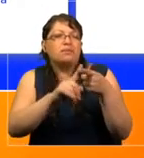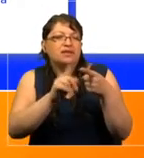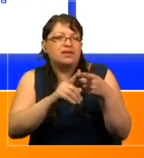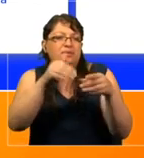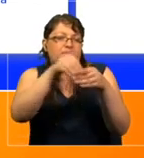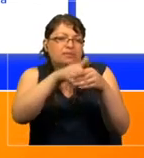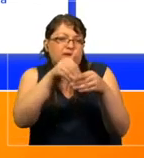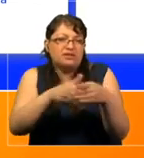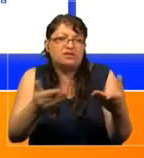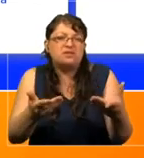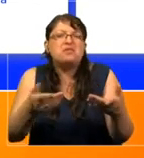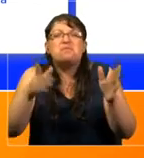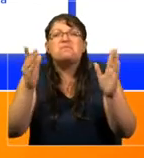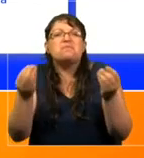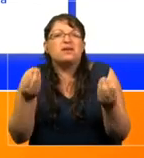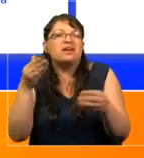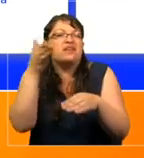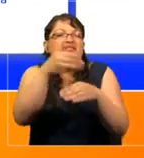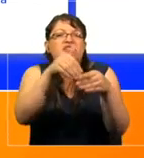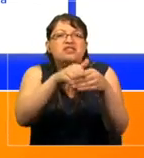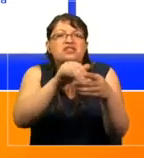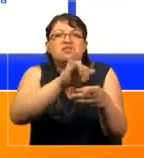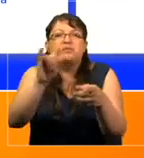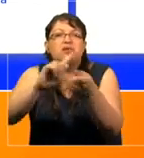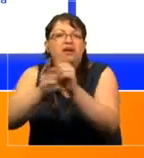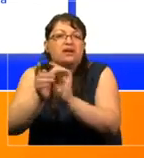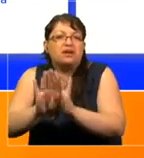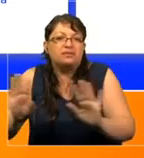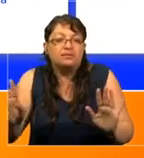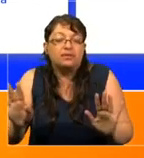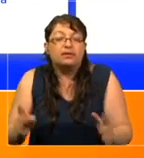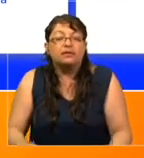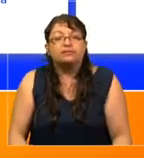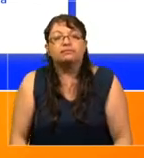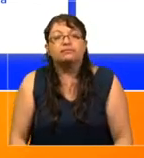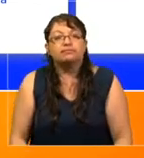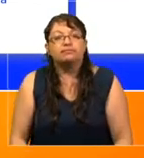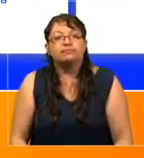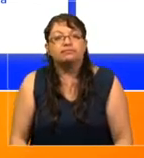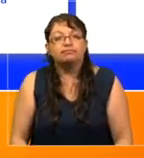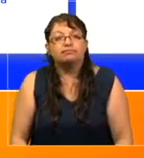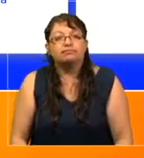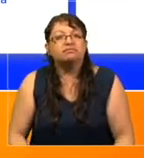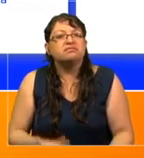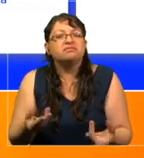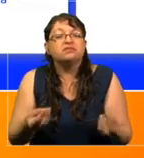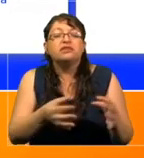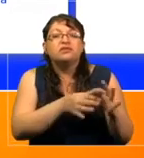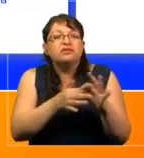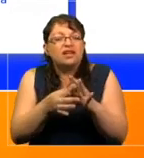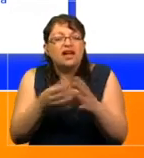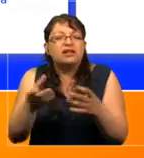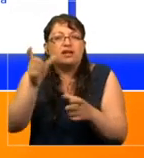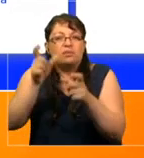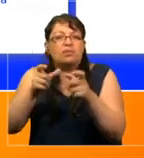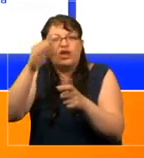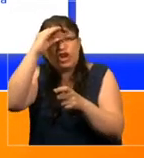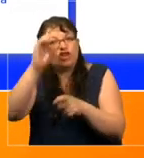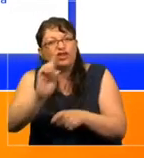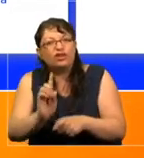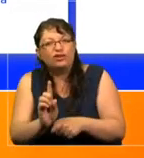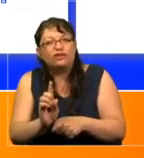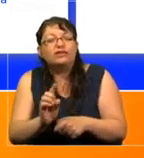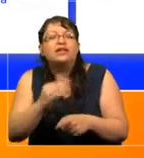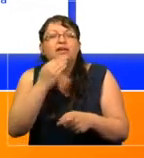elecciones. ¿Para qué salir a votar si nada cambia? Últimamente todo esto lo que ha traído es desconfianza y